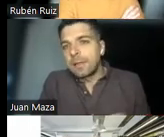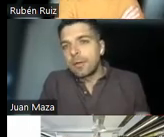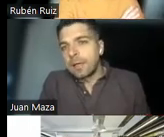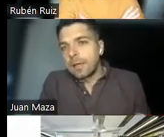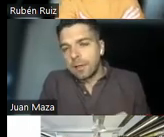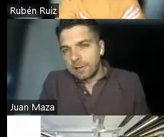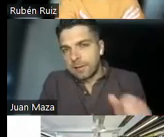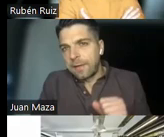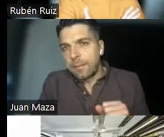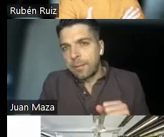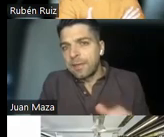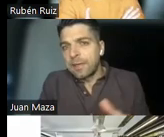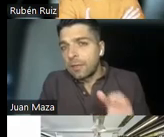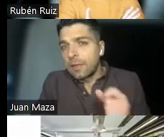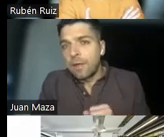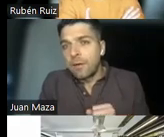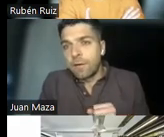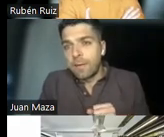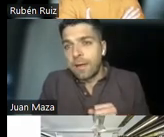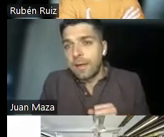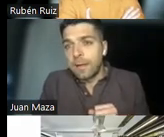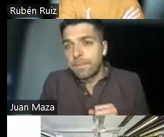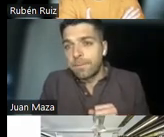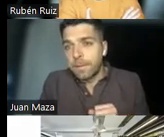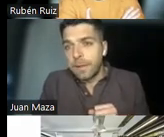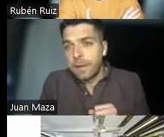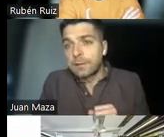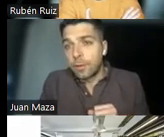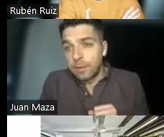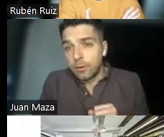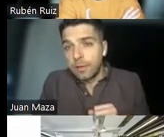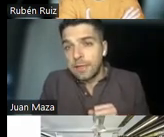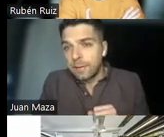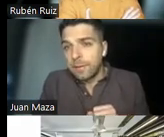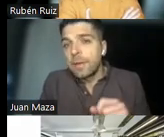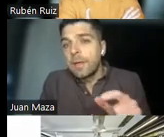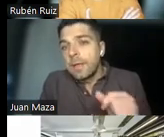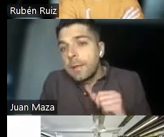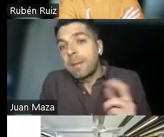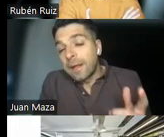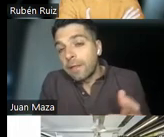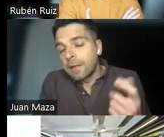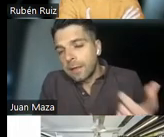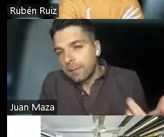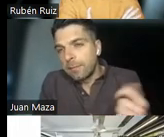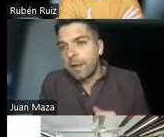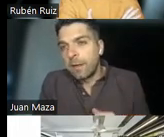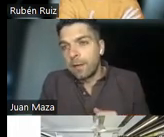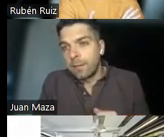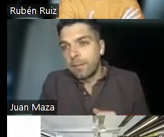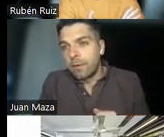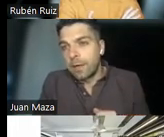plaquetas, lo que se saca de la propia sangre, se ha utilizado en enfermedades traumatológicas también y parece que